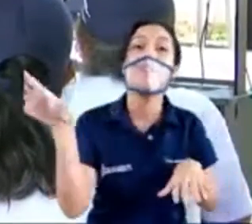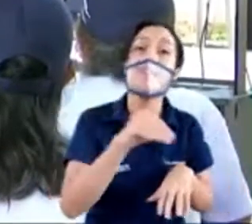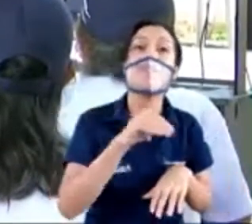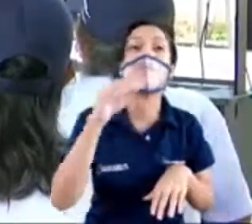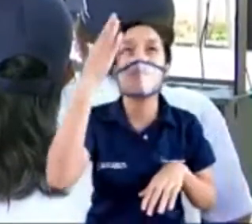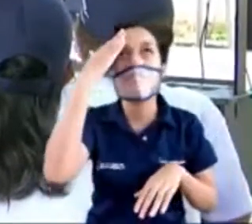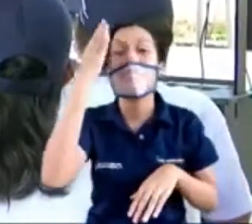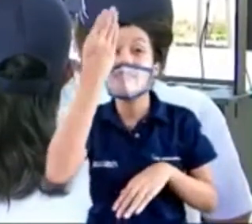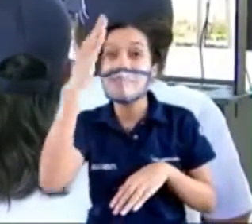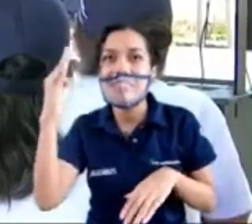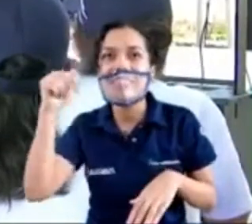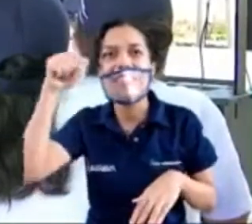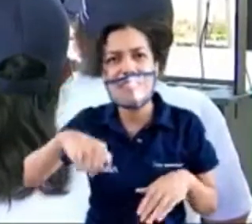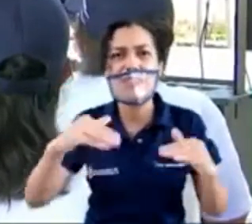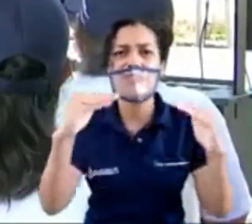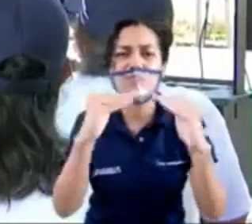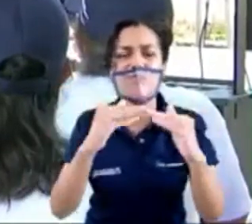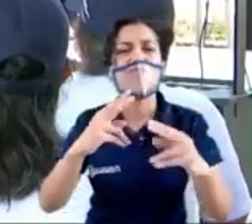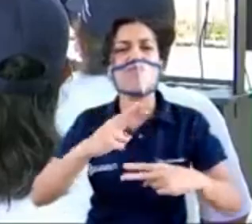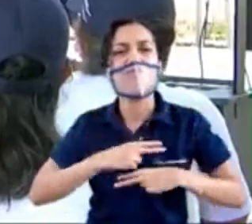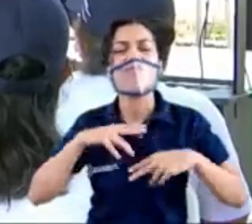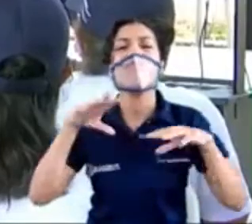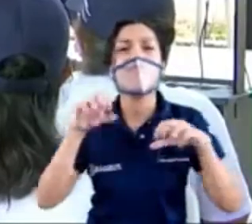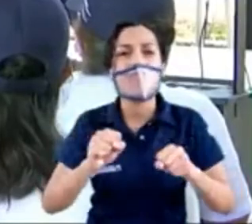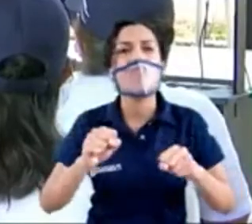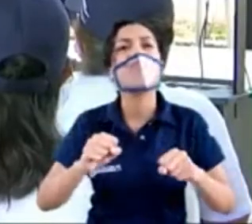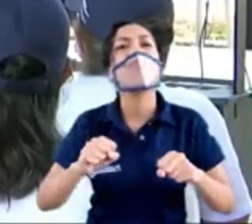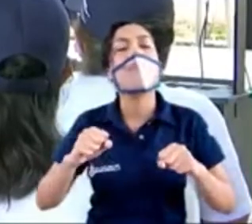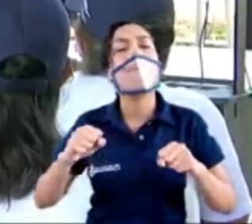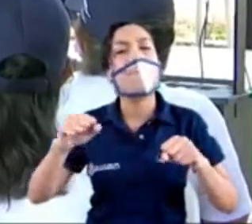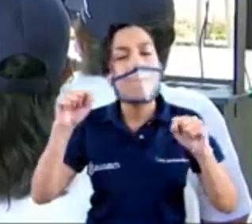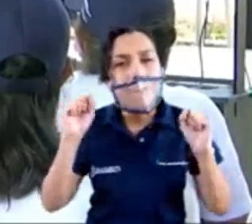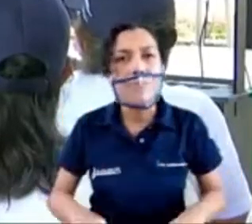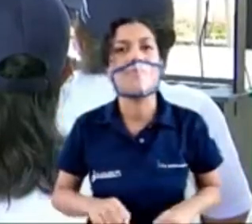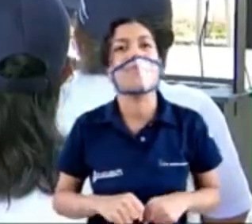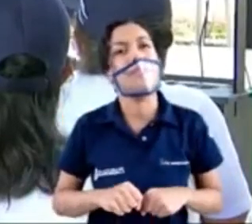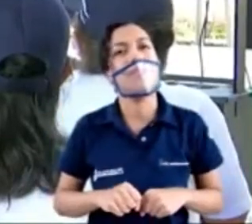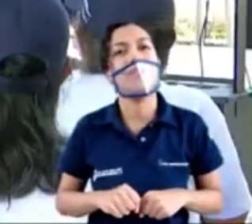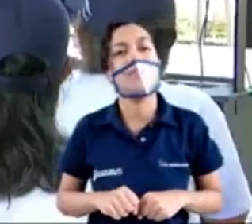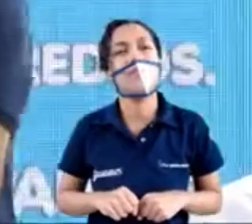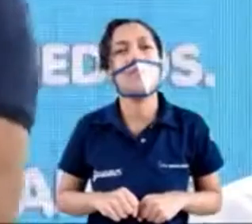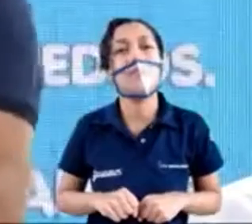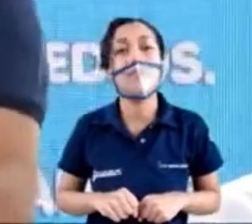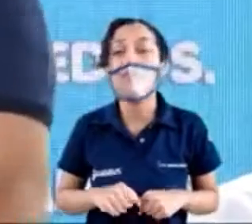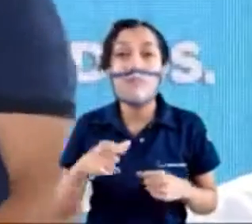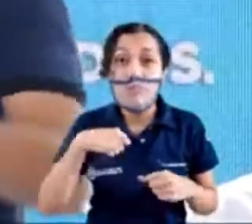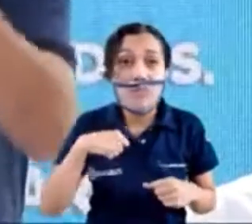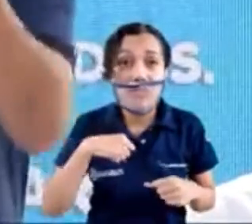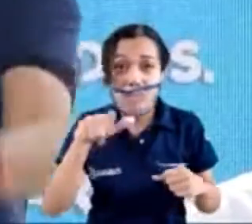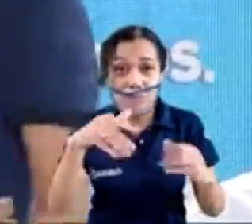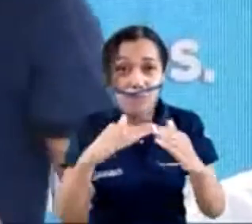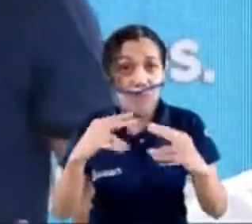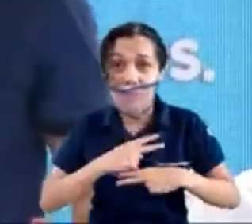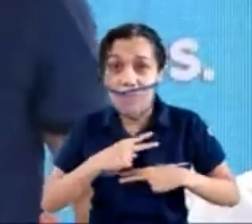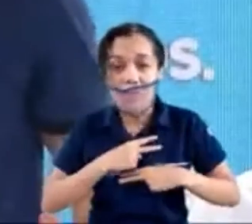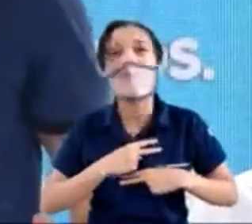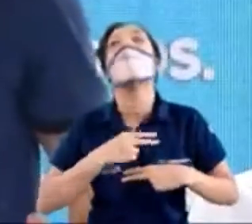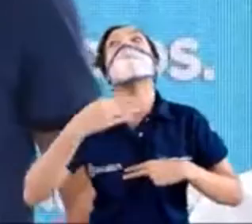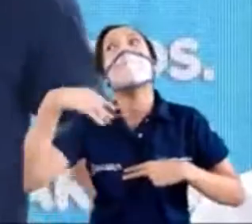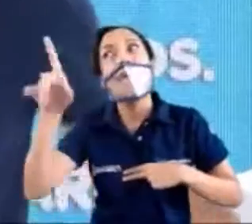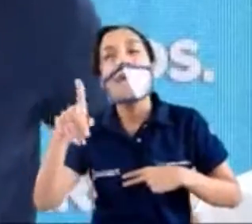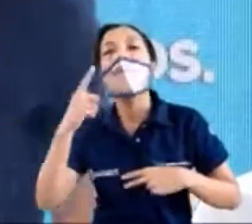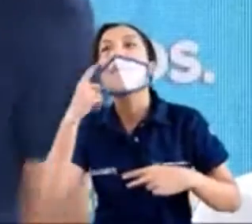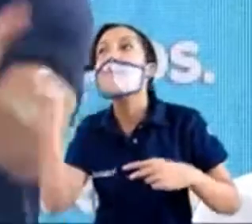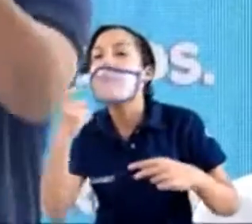propietarios y que ustedes pueden tener su casa propia. Si no la tienen, vayan y búsquenla. Si tienen un hijo quedado en la